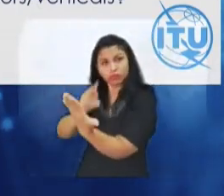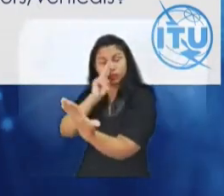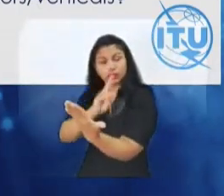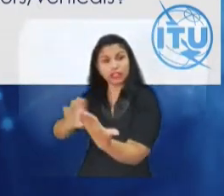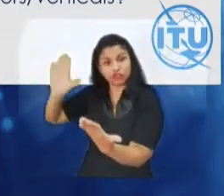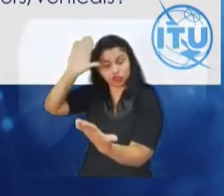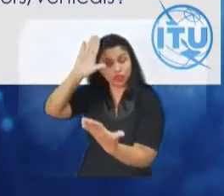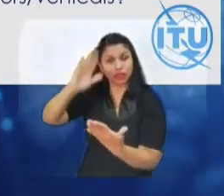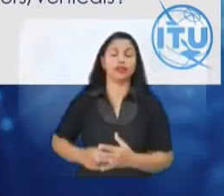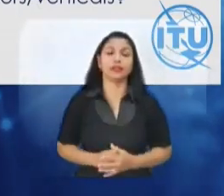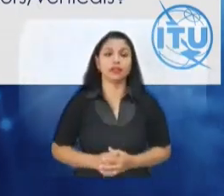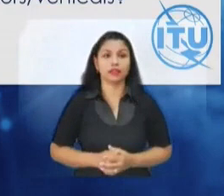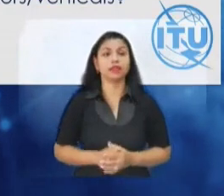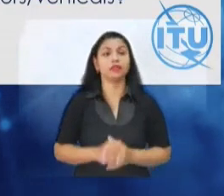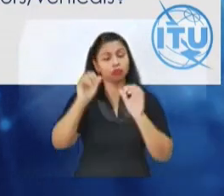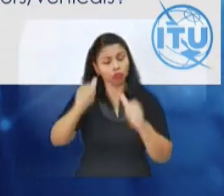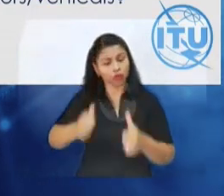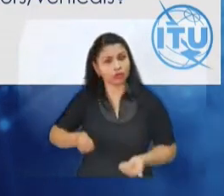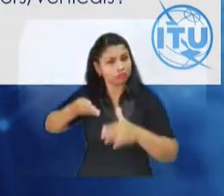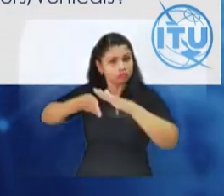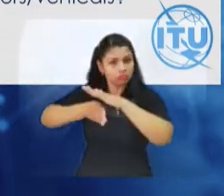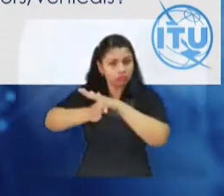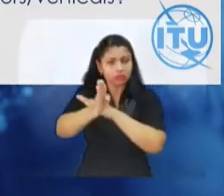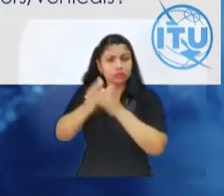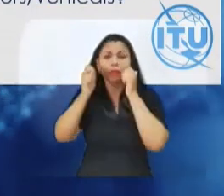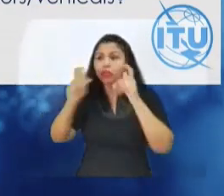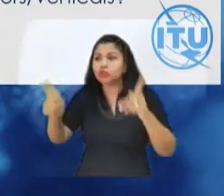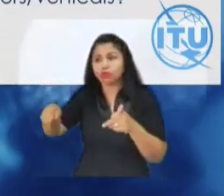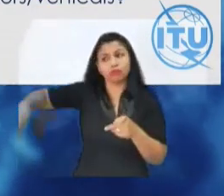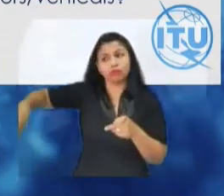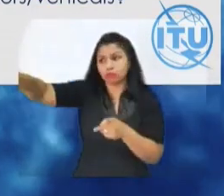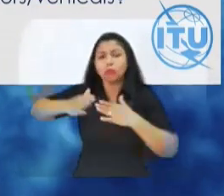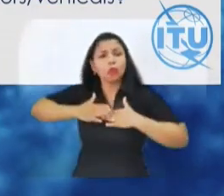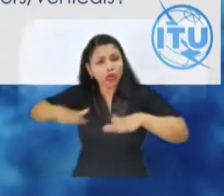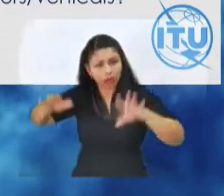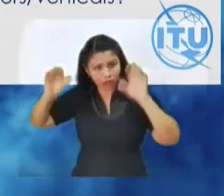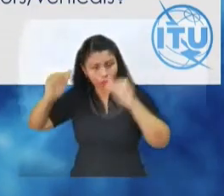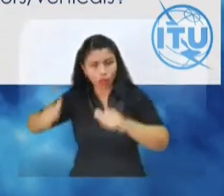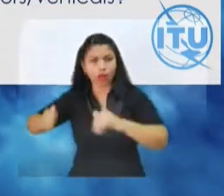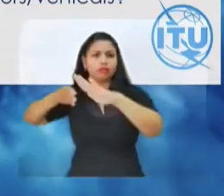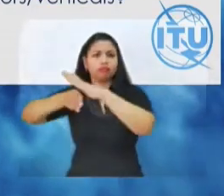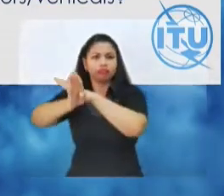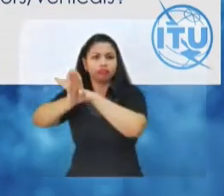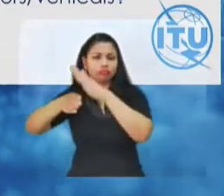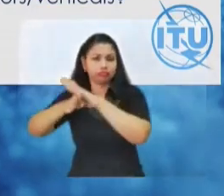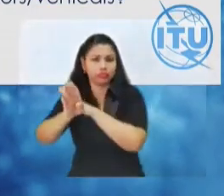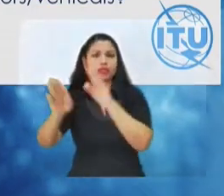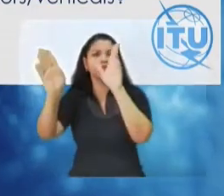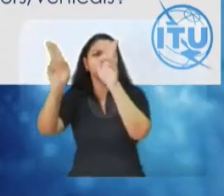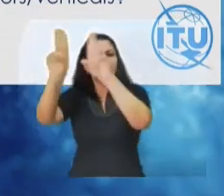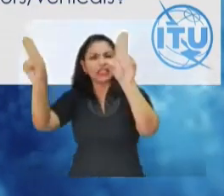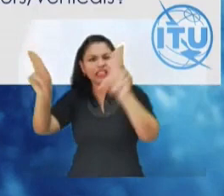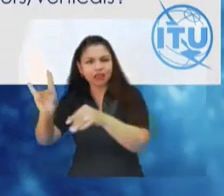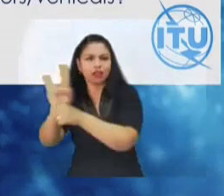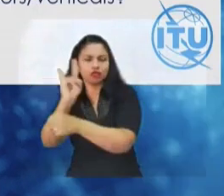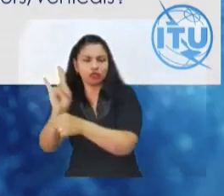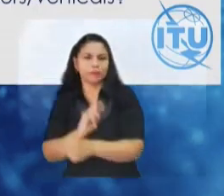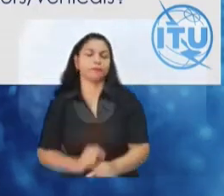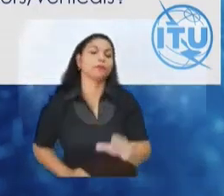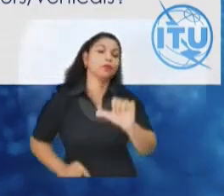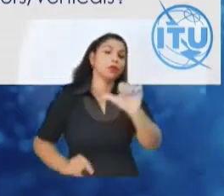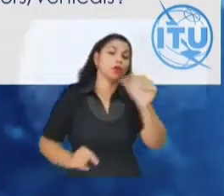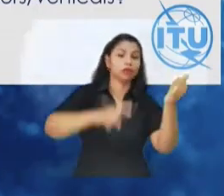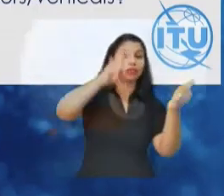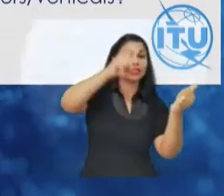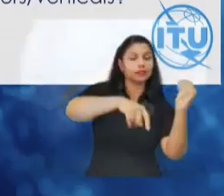pueden dar acceso a la población en general. Mientras que algunas aplicaciones dependen de servicios con requisitos específicos,